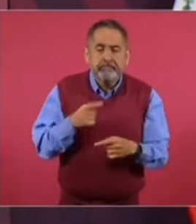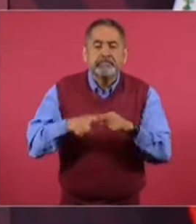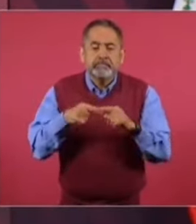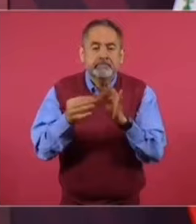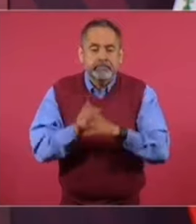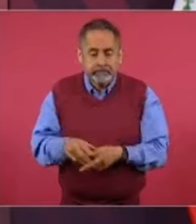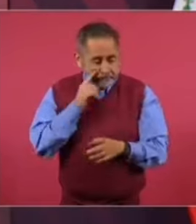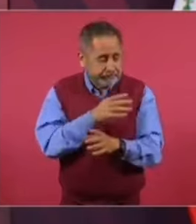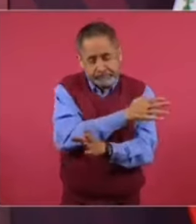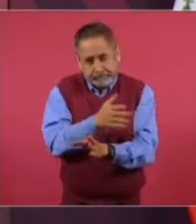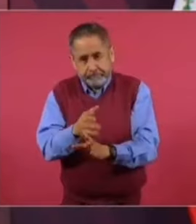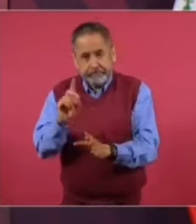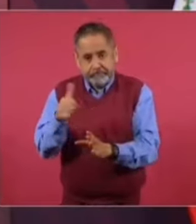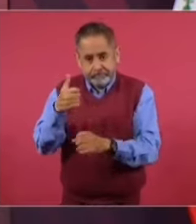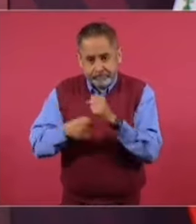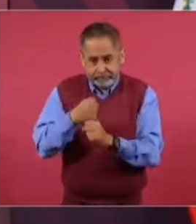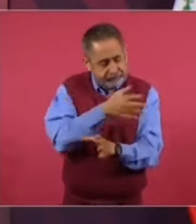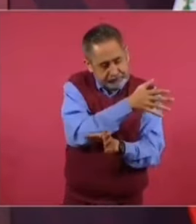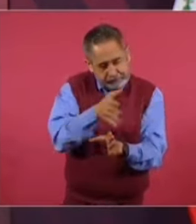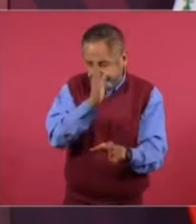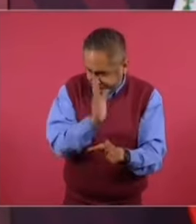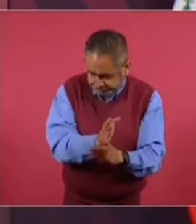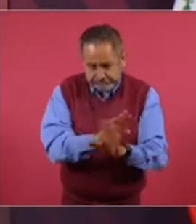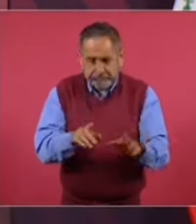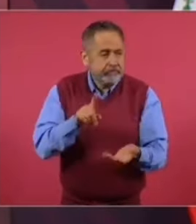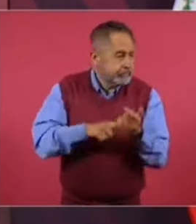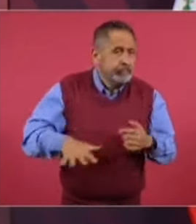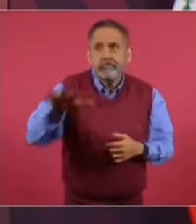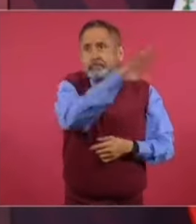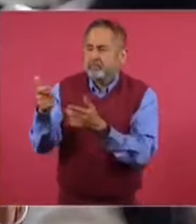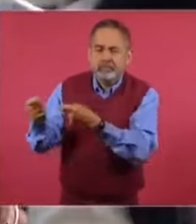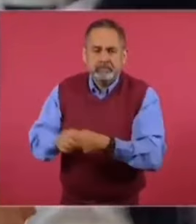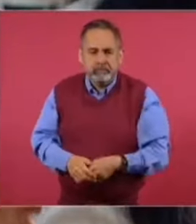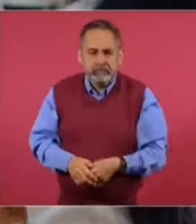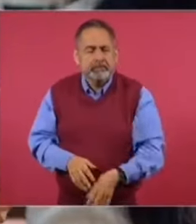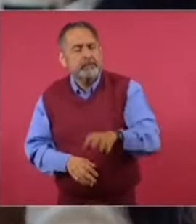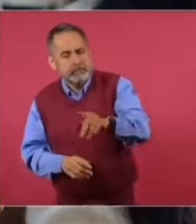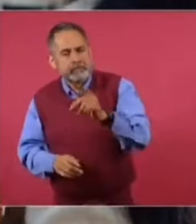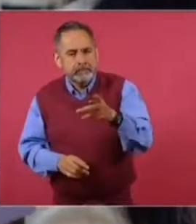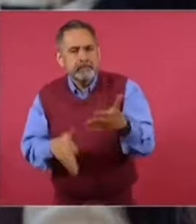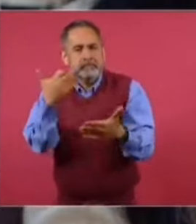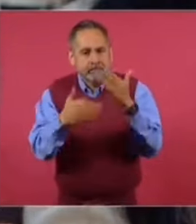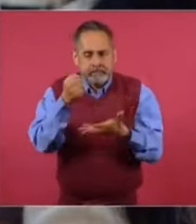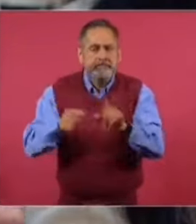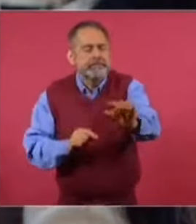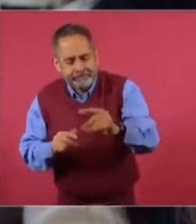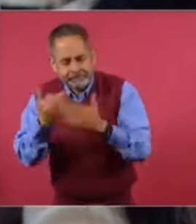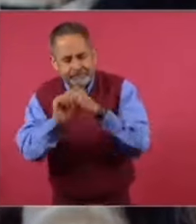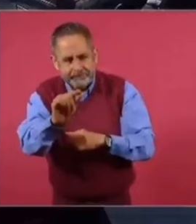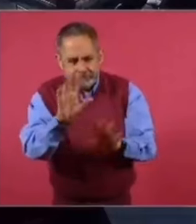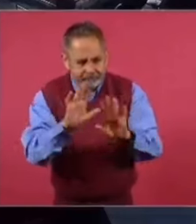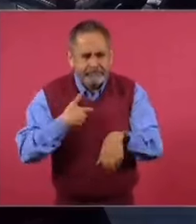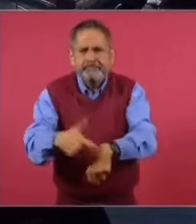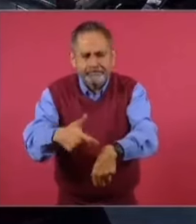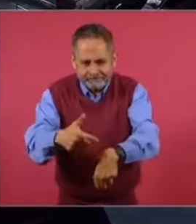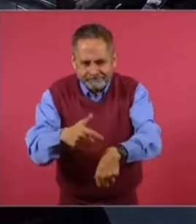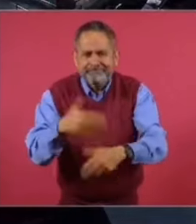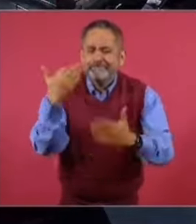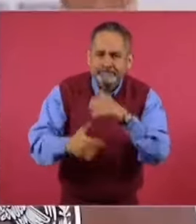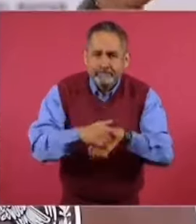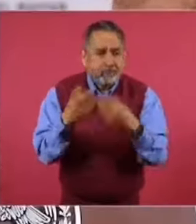Entonces, después de 36 años de empobrecimiento del pueblo, ¿faltó presupuesto? Ya termino. No, faltó tiempo.